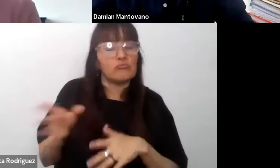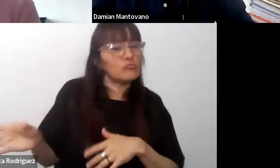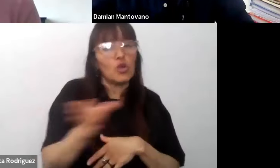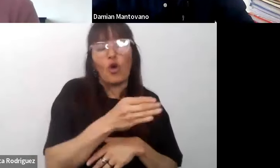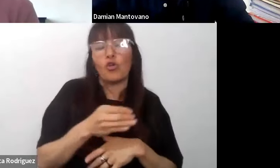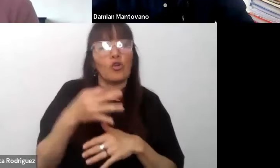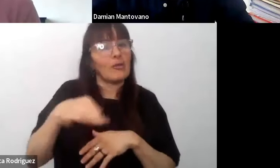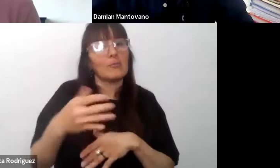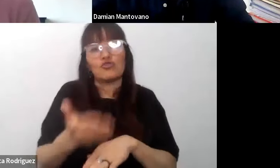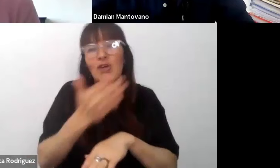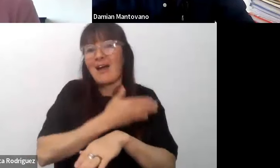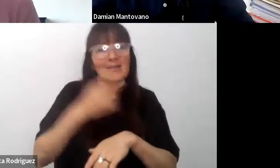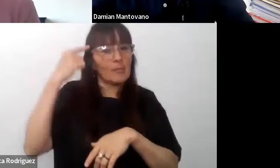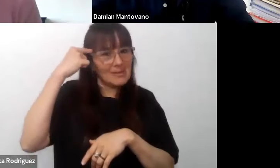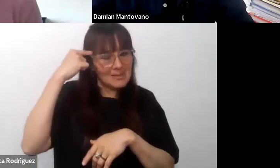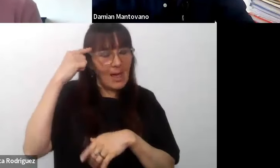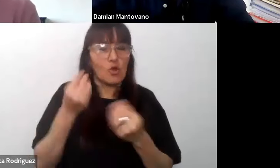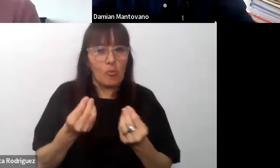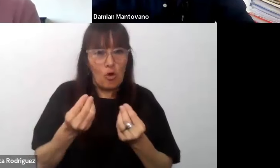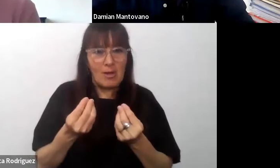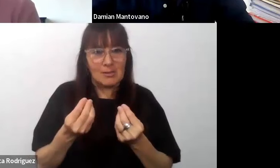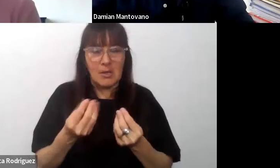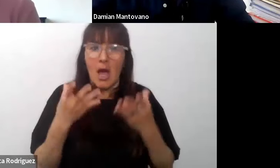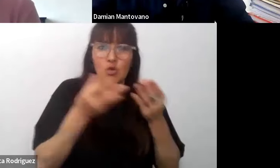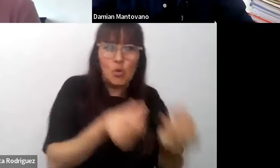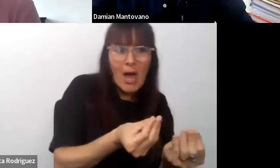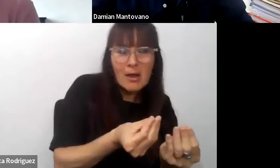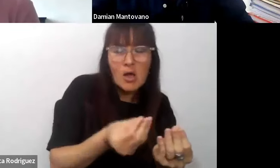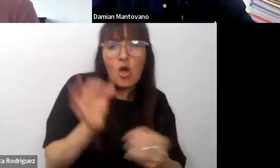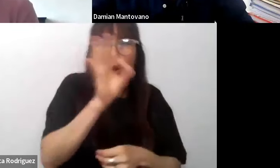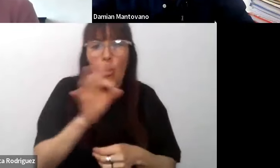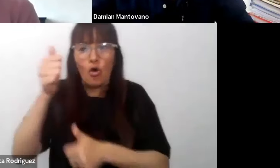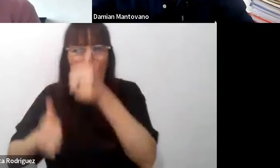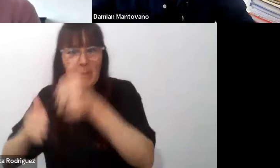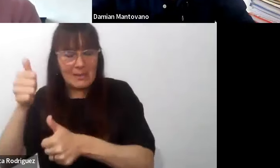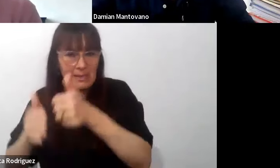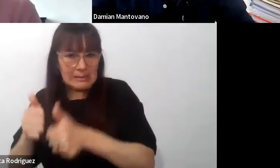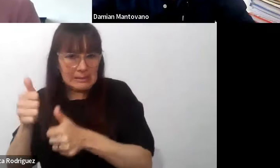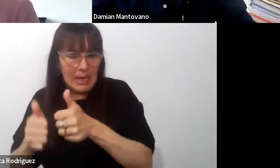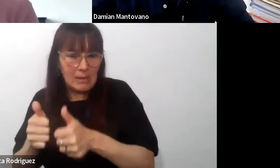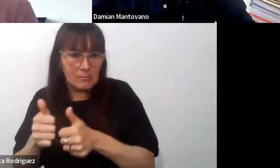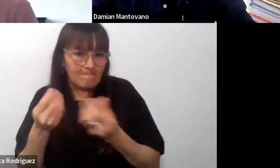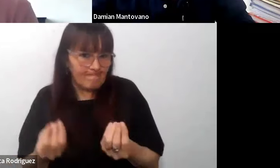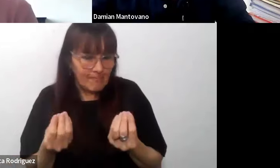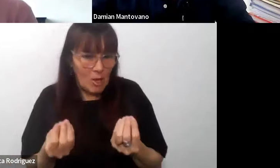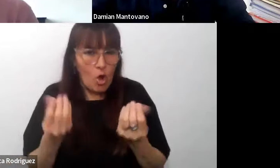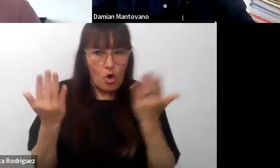si estamos más en la cooperación o la competencia todo esto supone que haya una implicación un compromiso